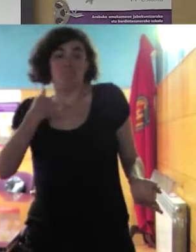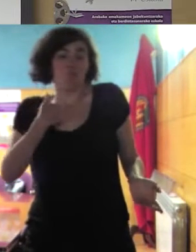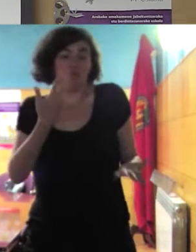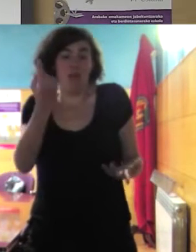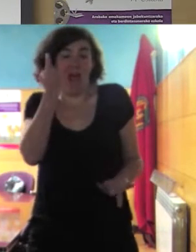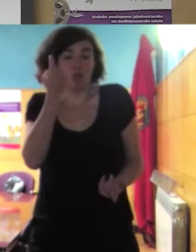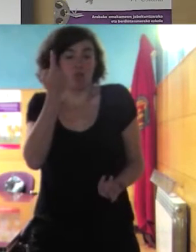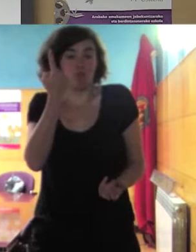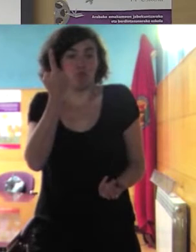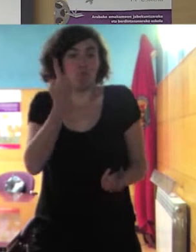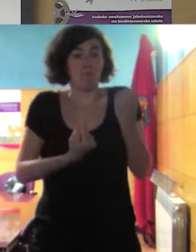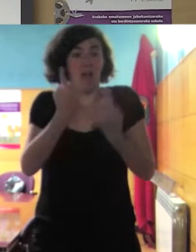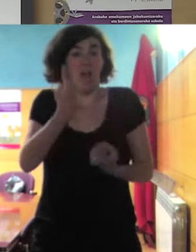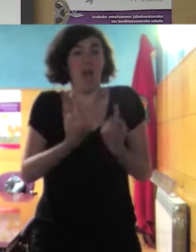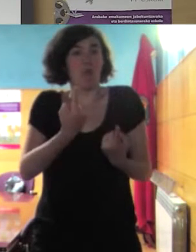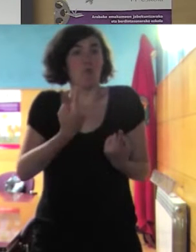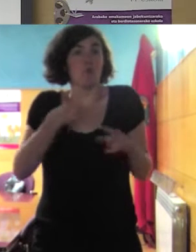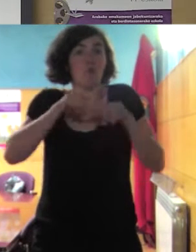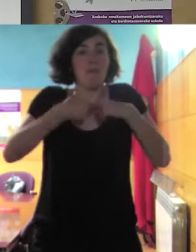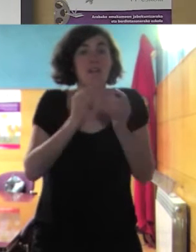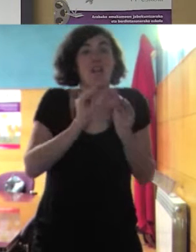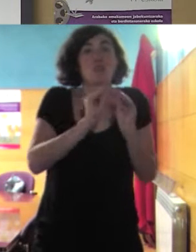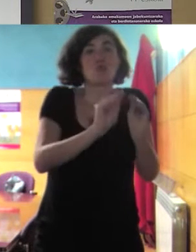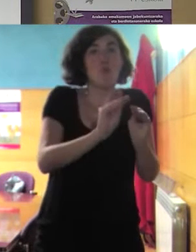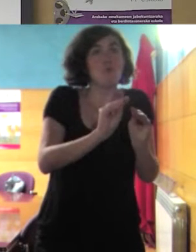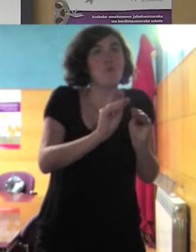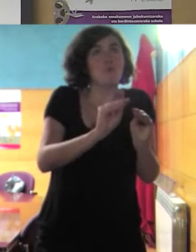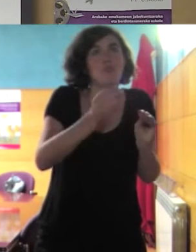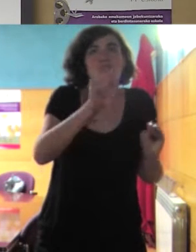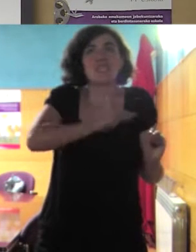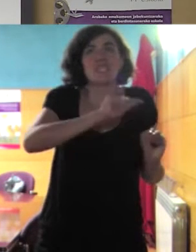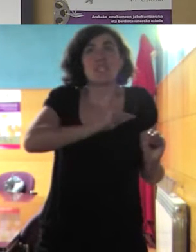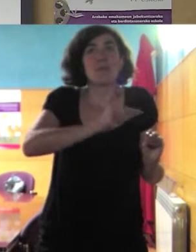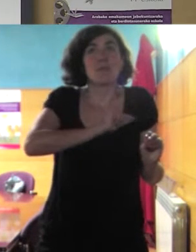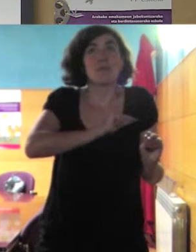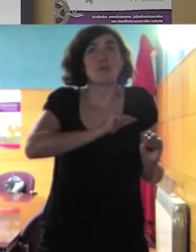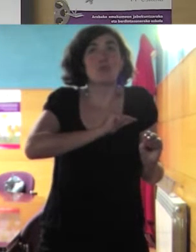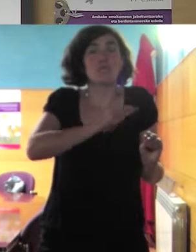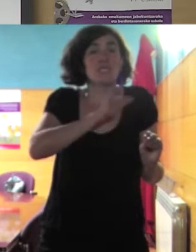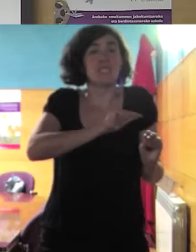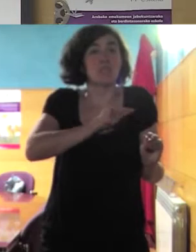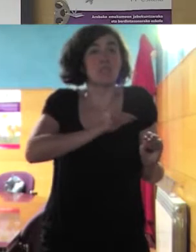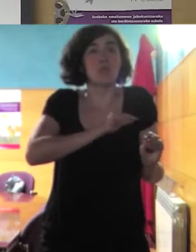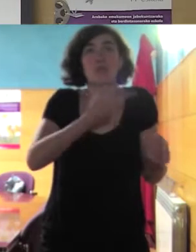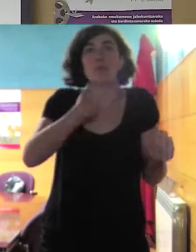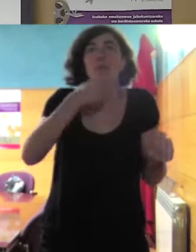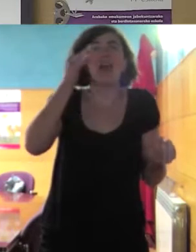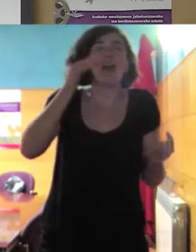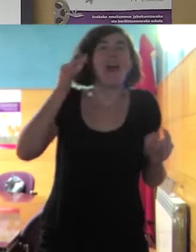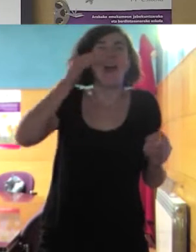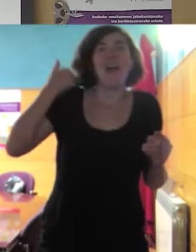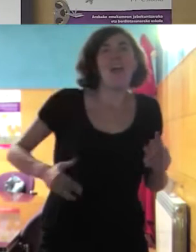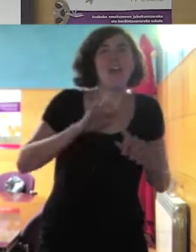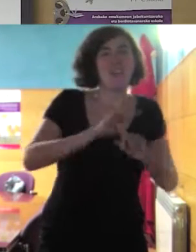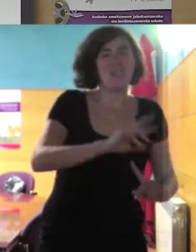mi objetivo es la chavala el chaval la alumna el alumno no es mi labor transformar a la familia ojalá pudiera algo le llegará